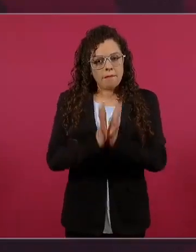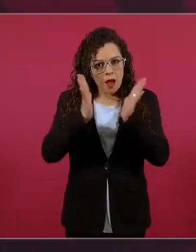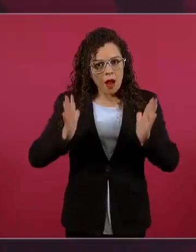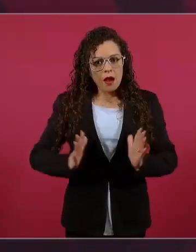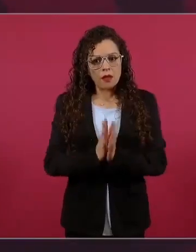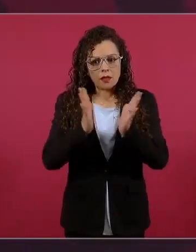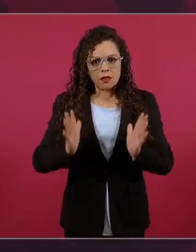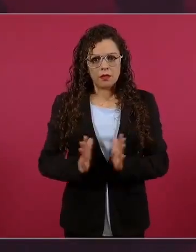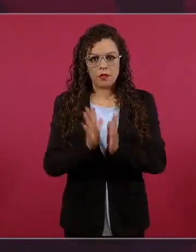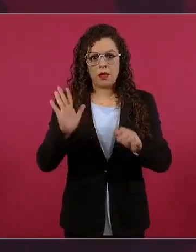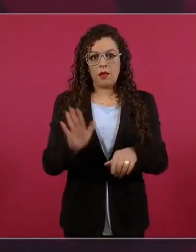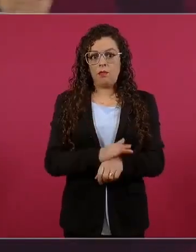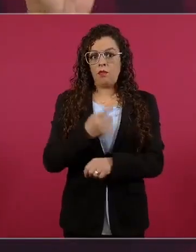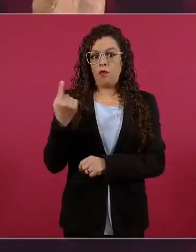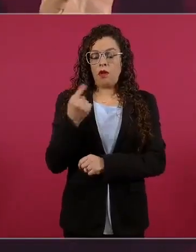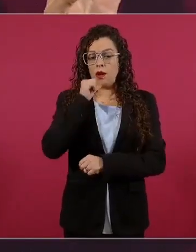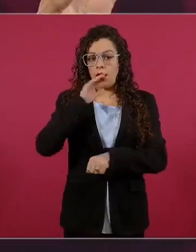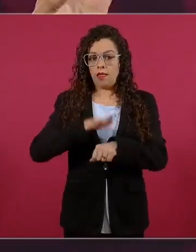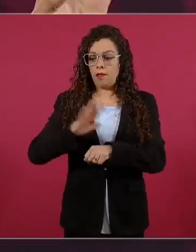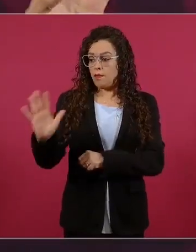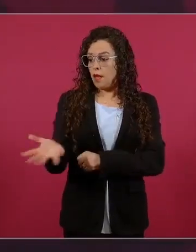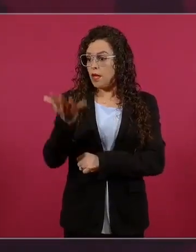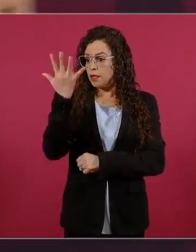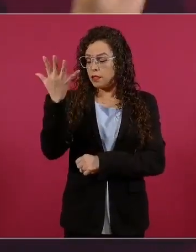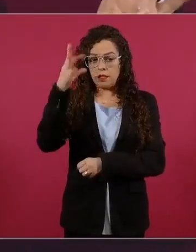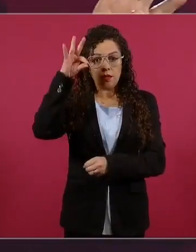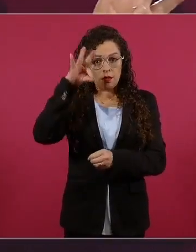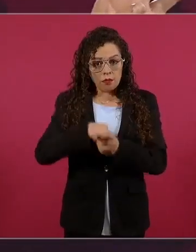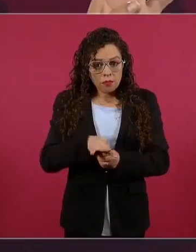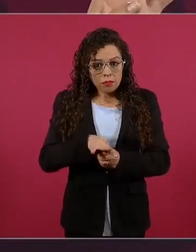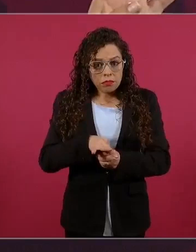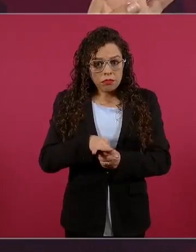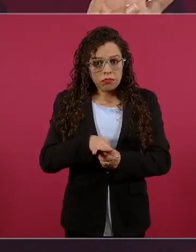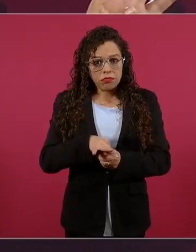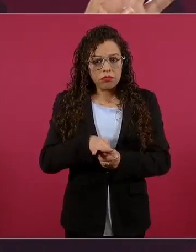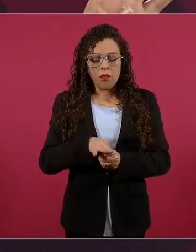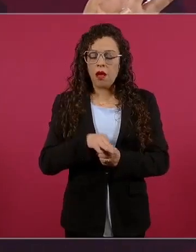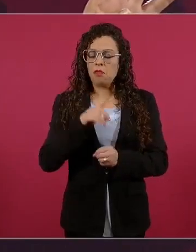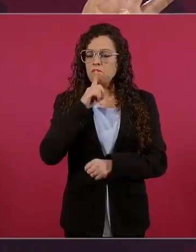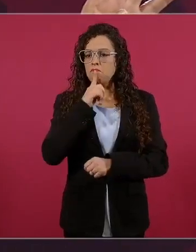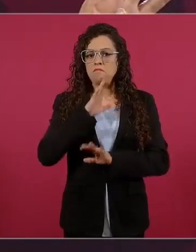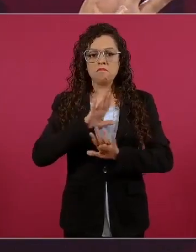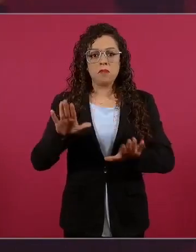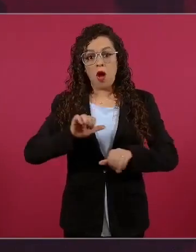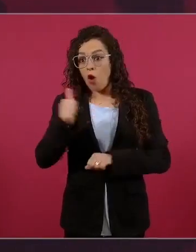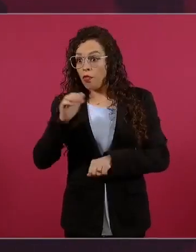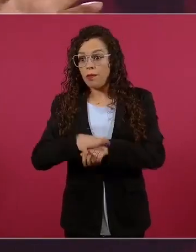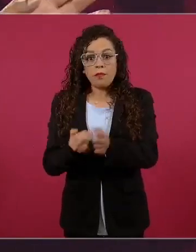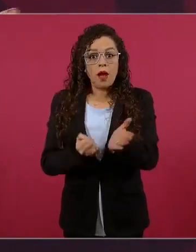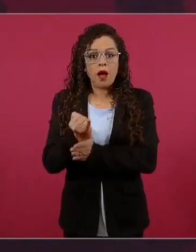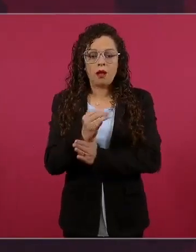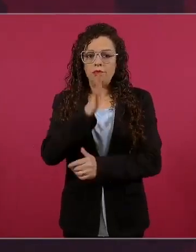cinco que vete ya no se puede hacer absolutamente nada. Entonces,